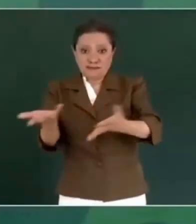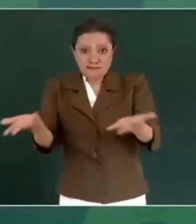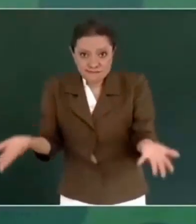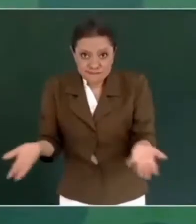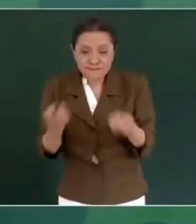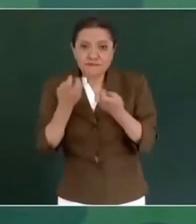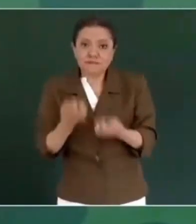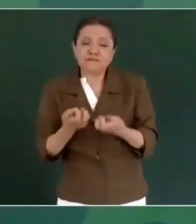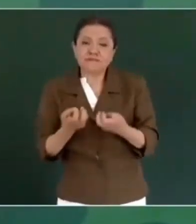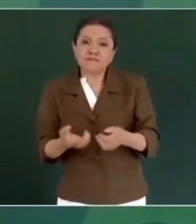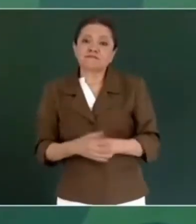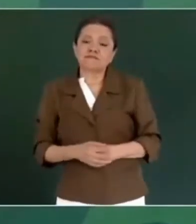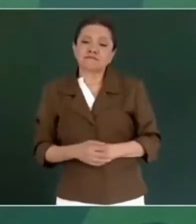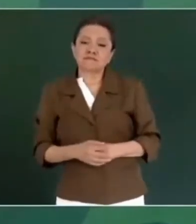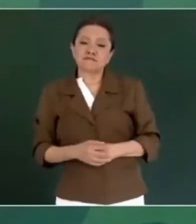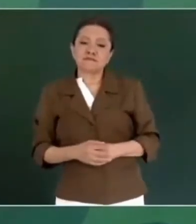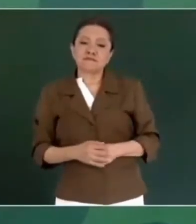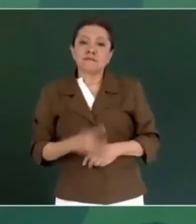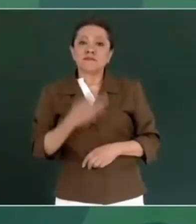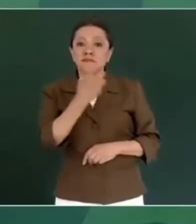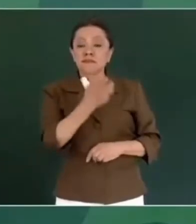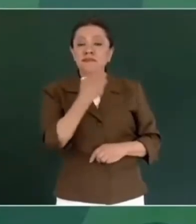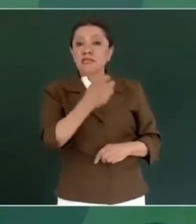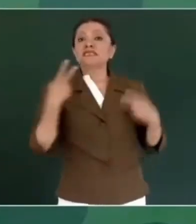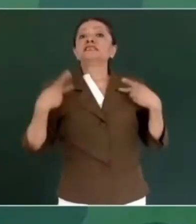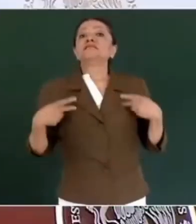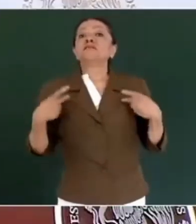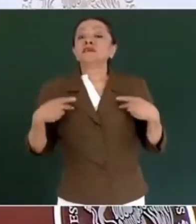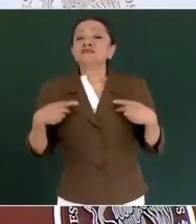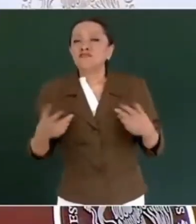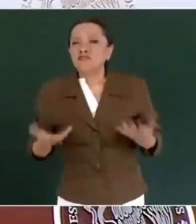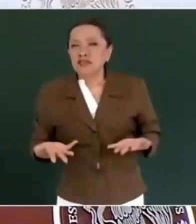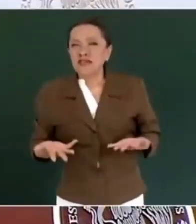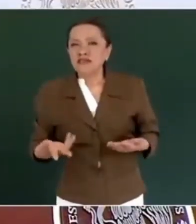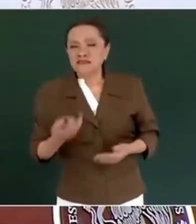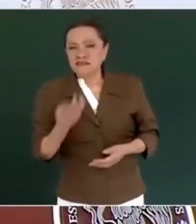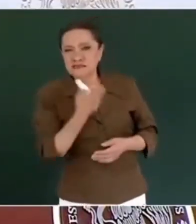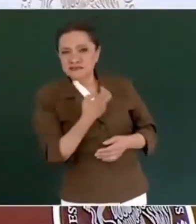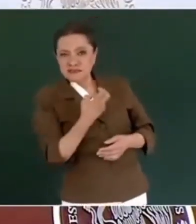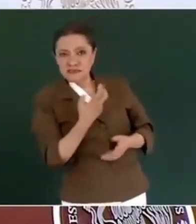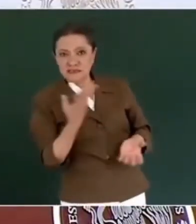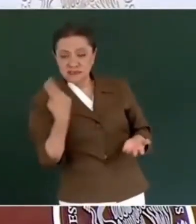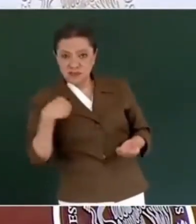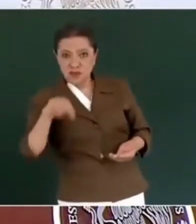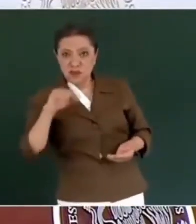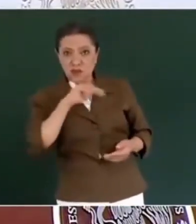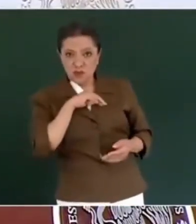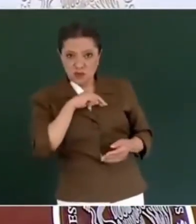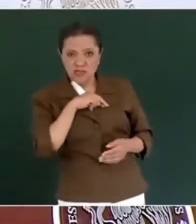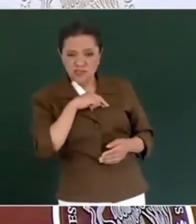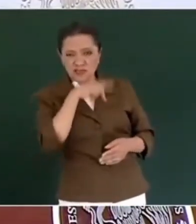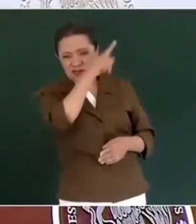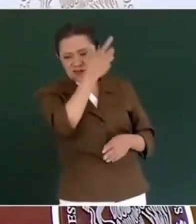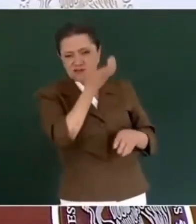Entonces, esta gente son nuestros paisanos,